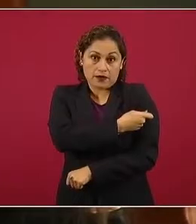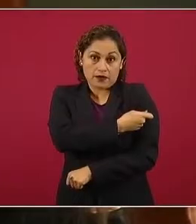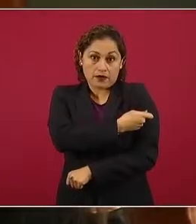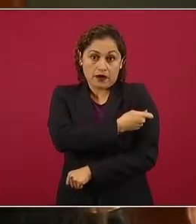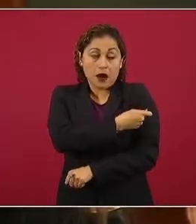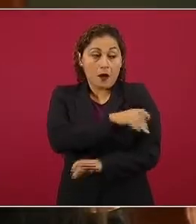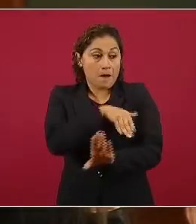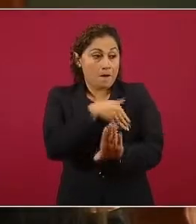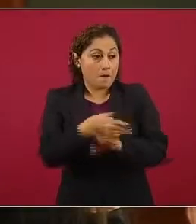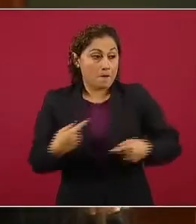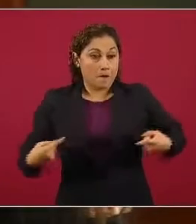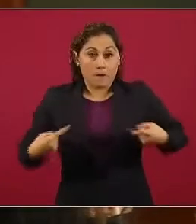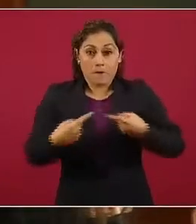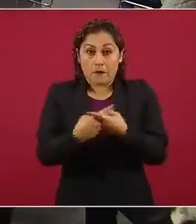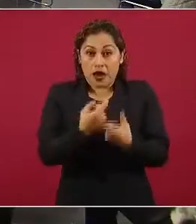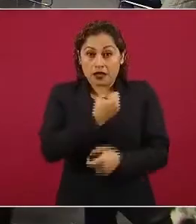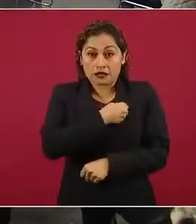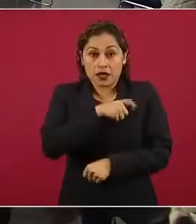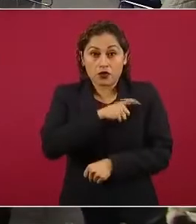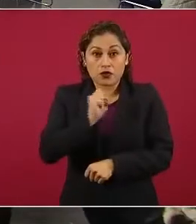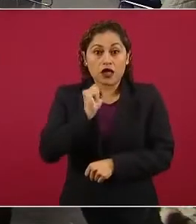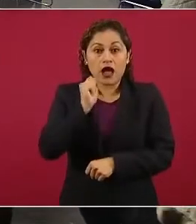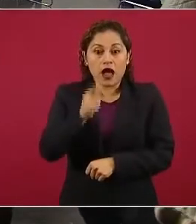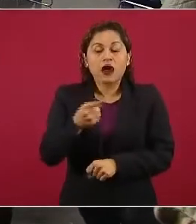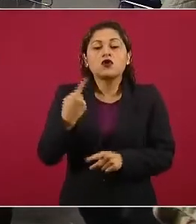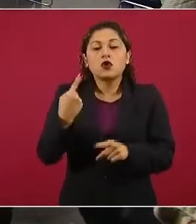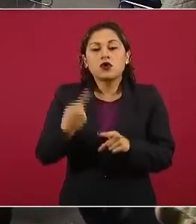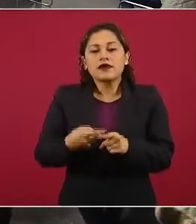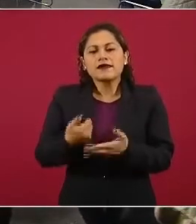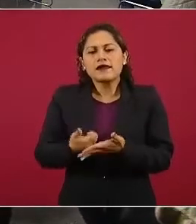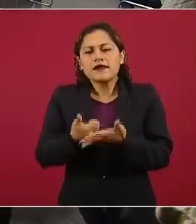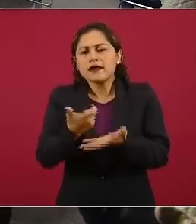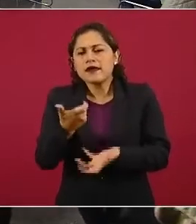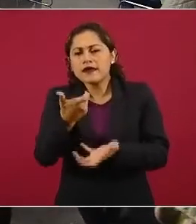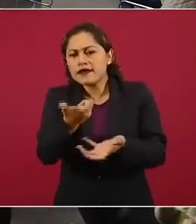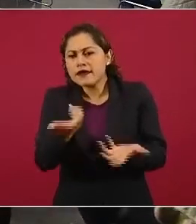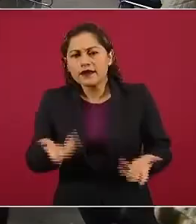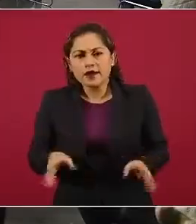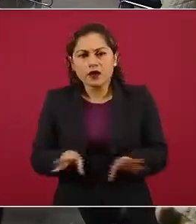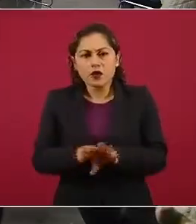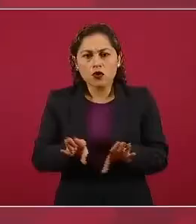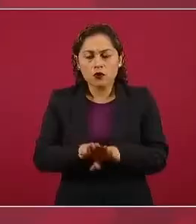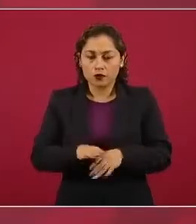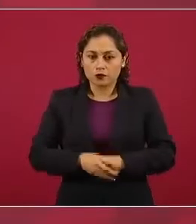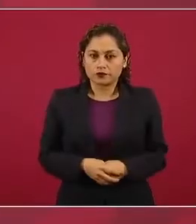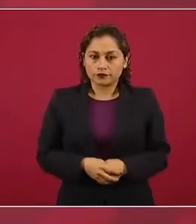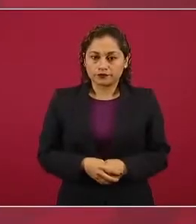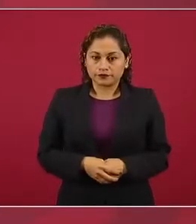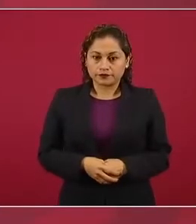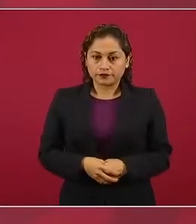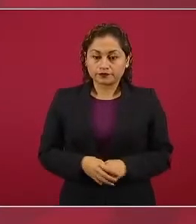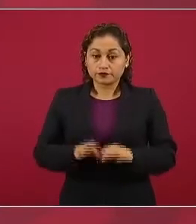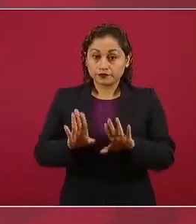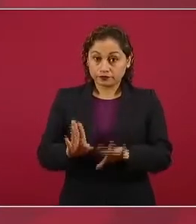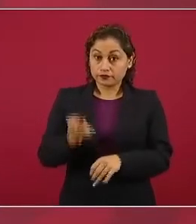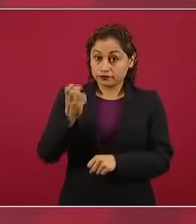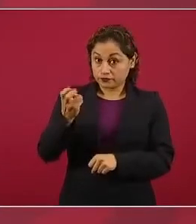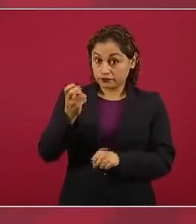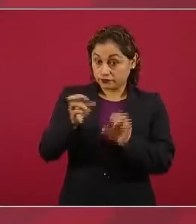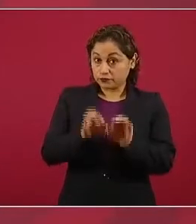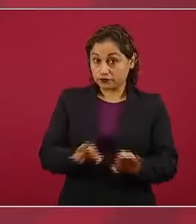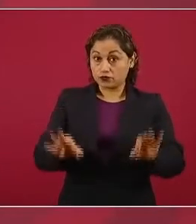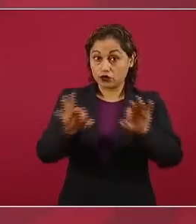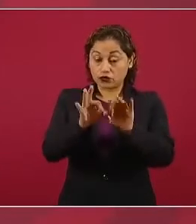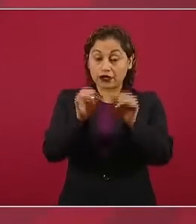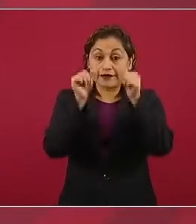afectar a quienes se las apliquen? Bueno, es importante aclarar